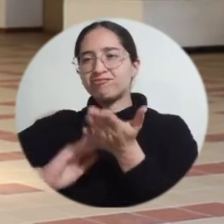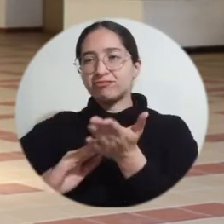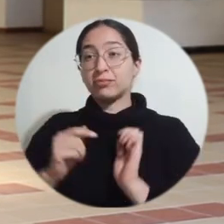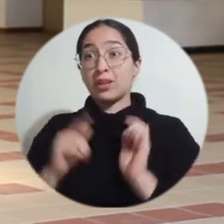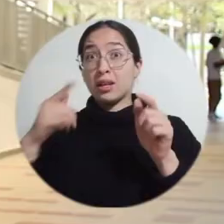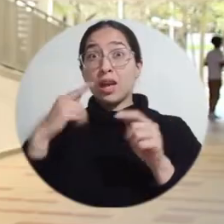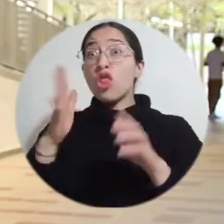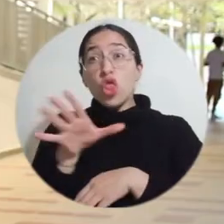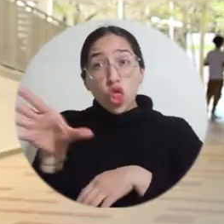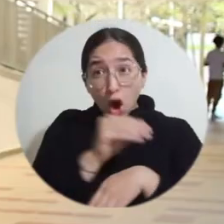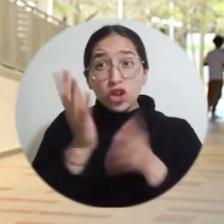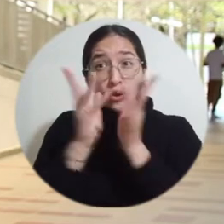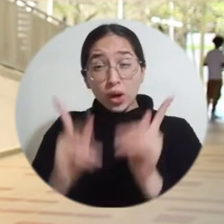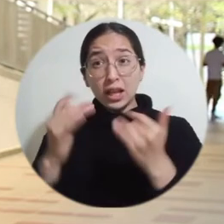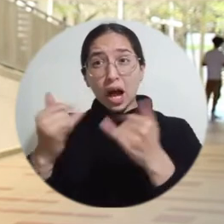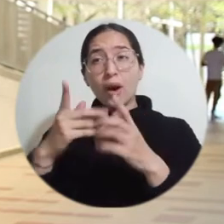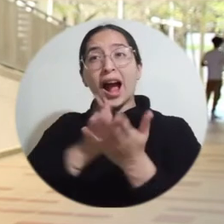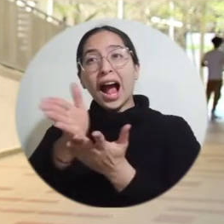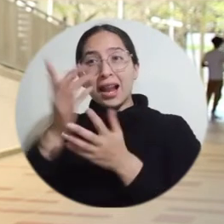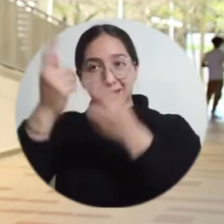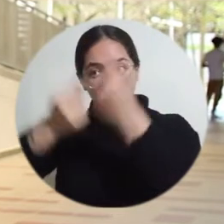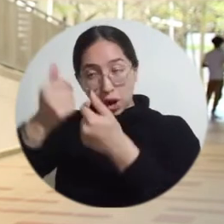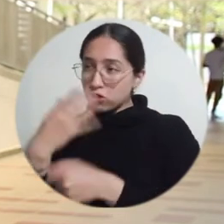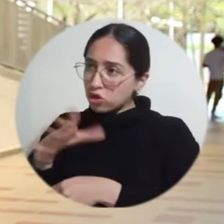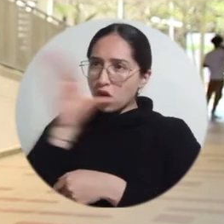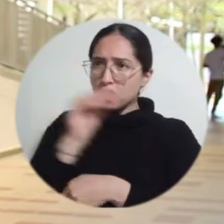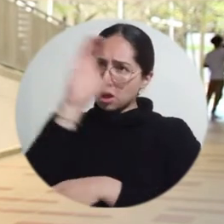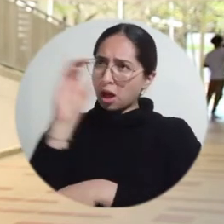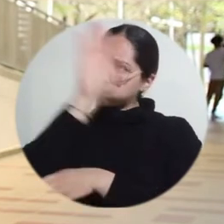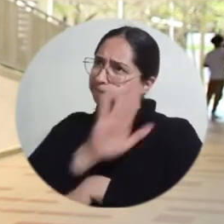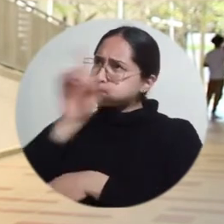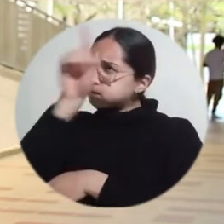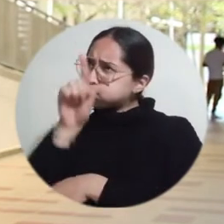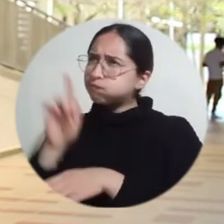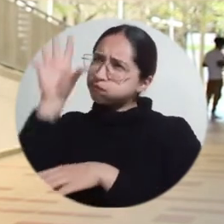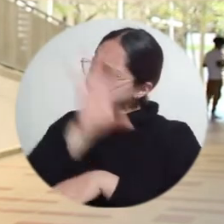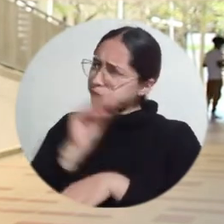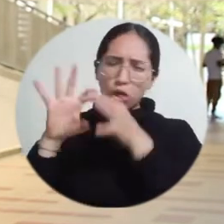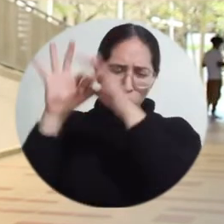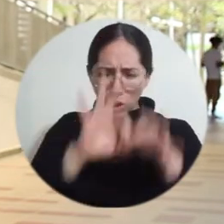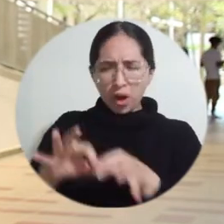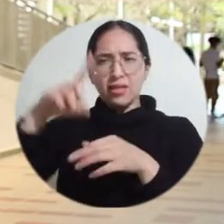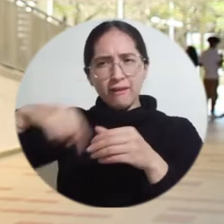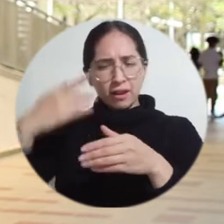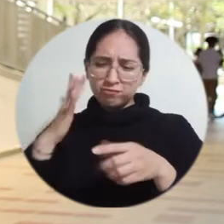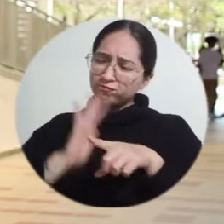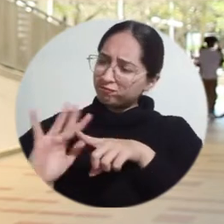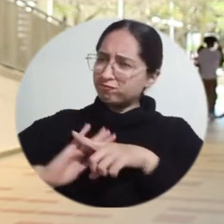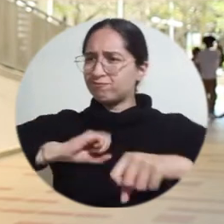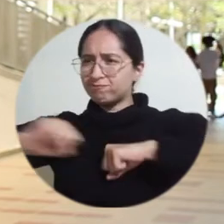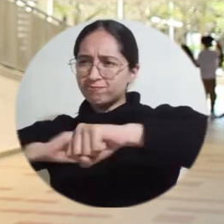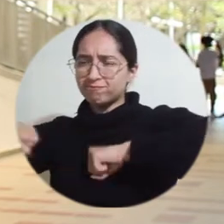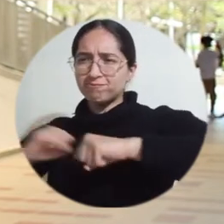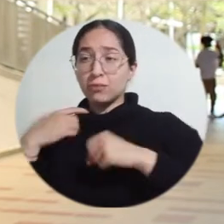de la federación. Los estudiantes de economía de todo el país toman las decisiones que tienen que ver uno con su desarrollo académico,